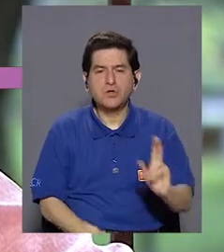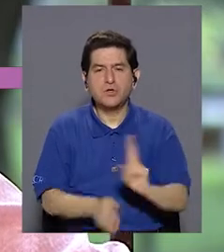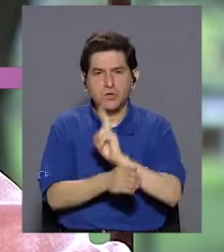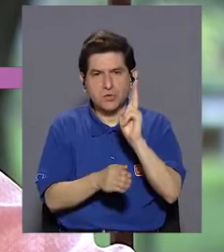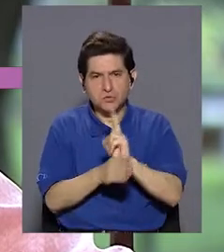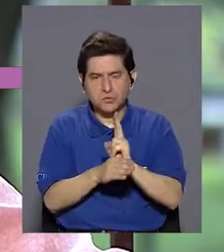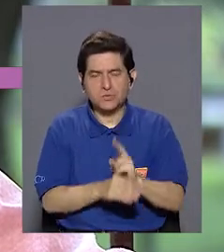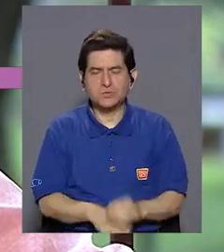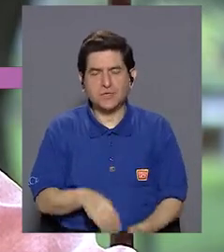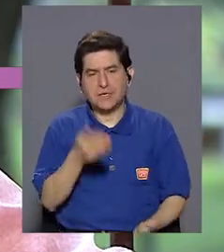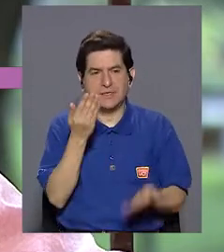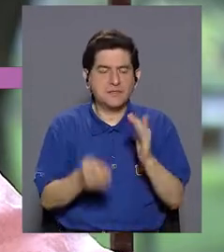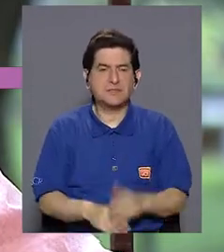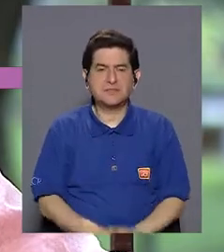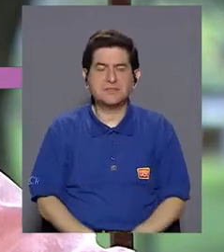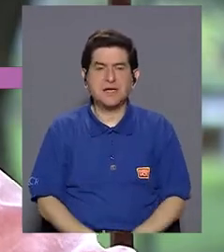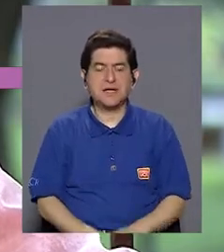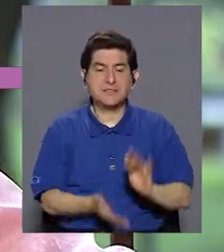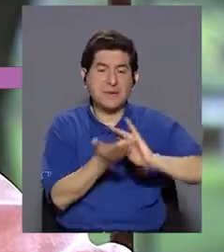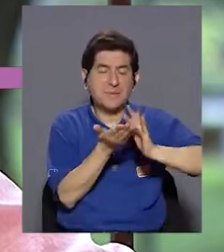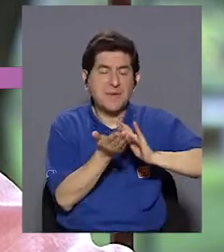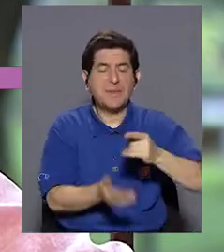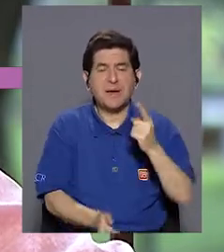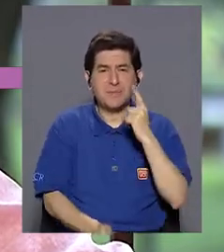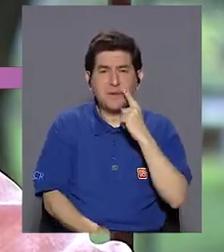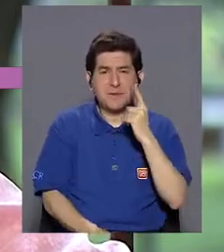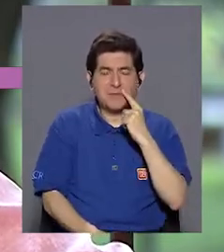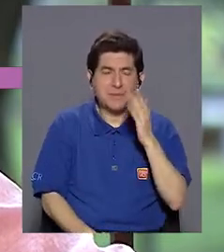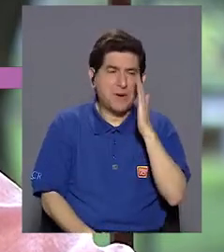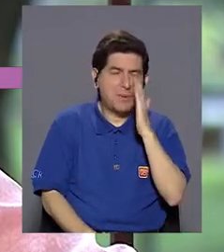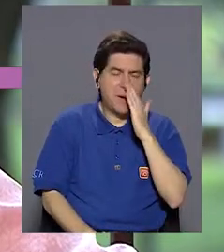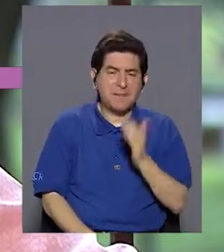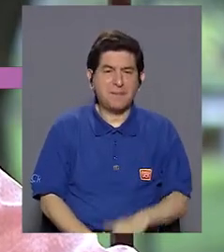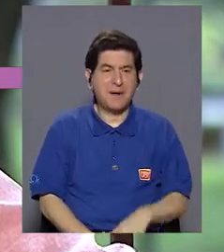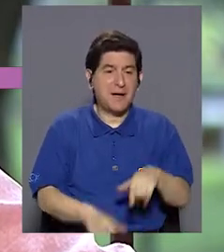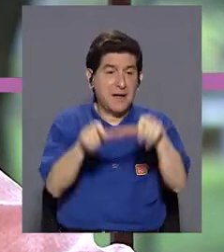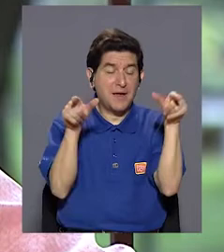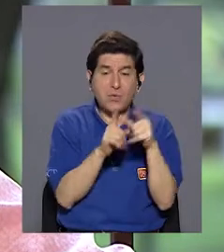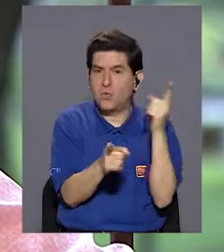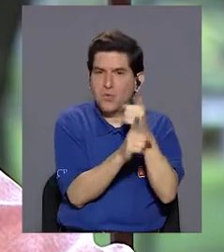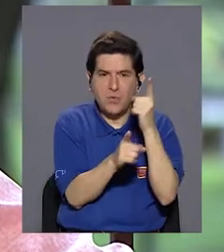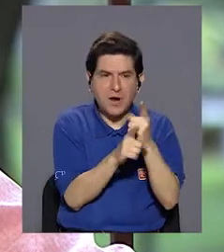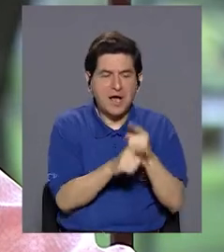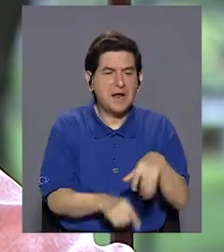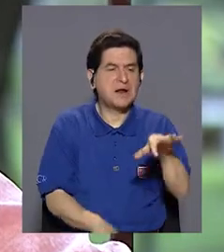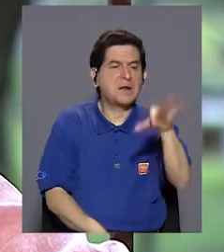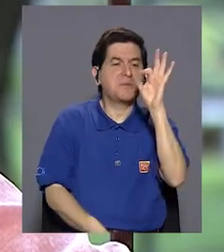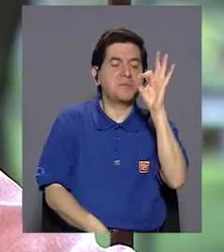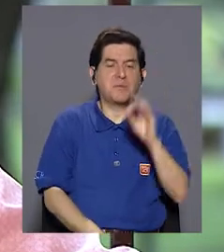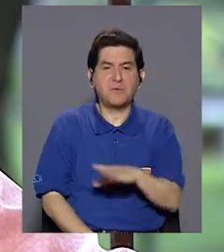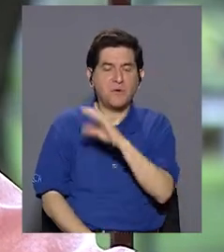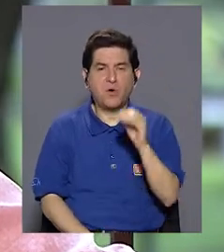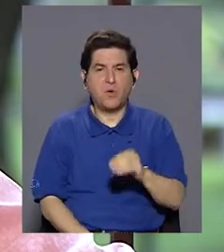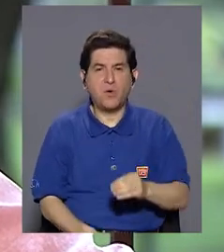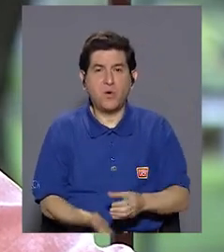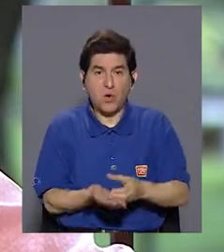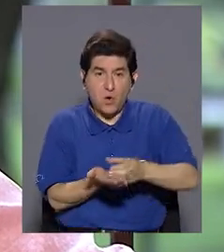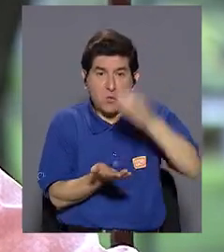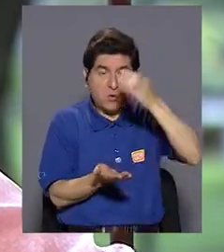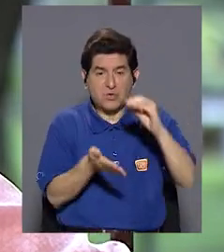utilizan, se toman los medicamentos de los papás que están mal almacenados, se toman esas botellas